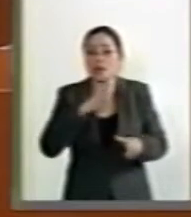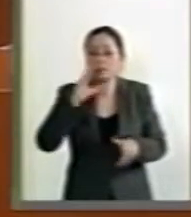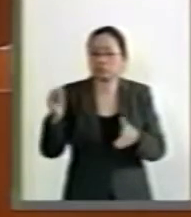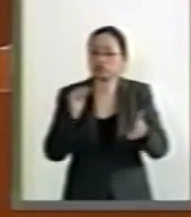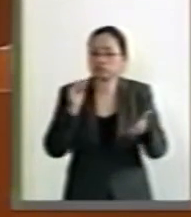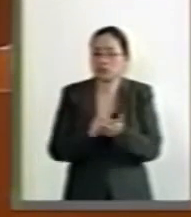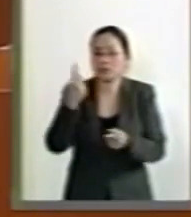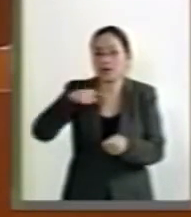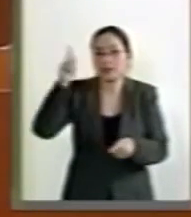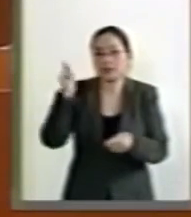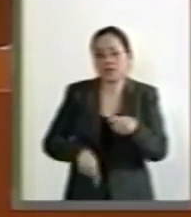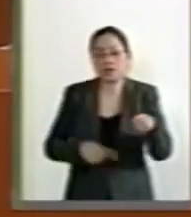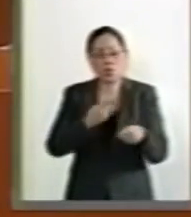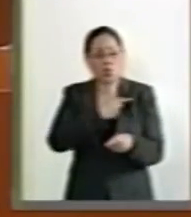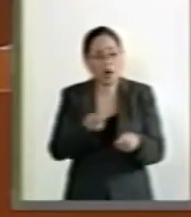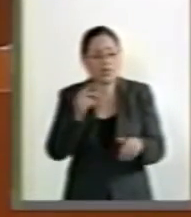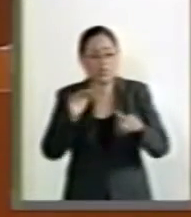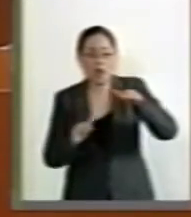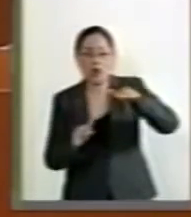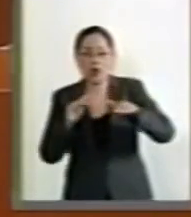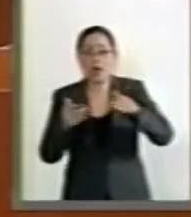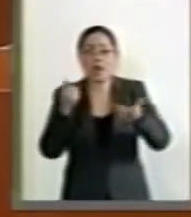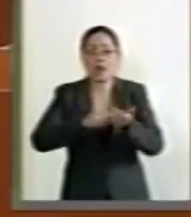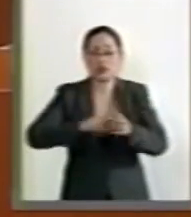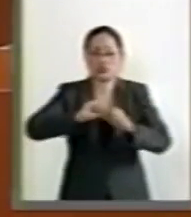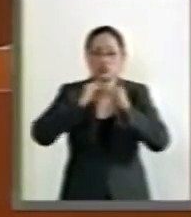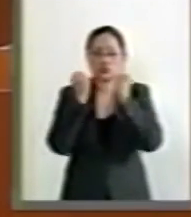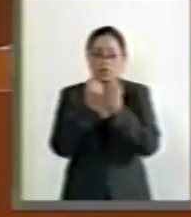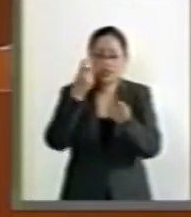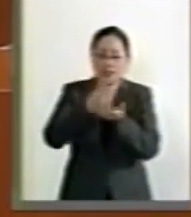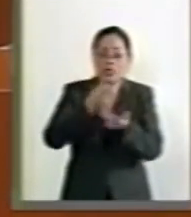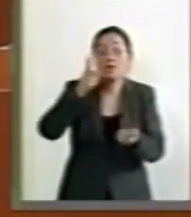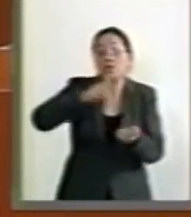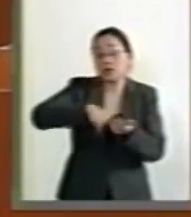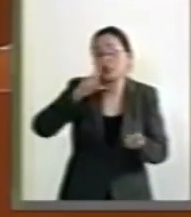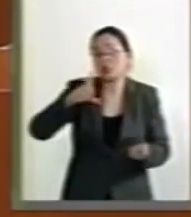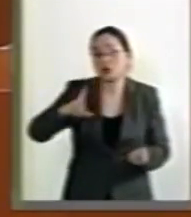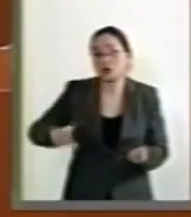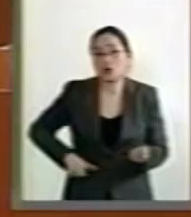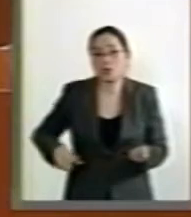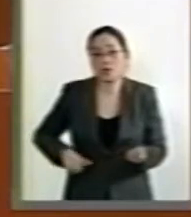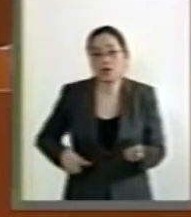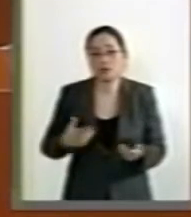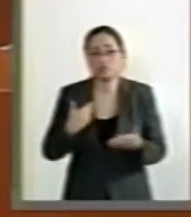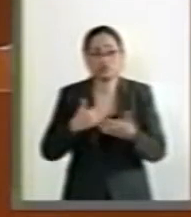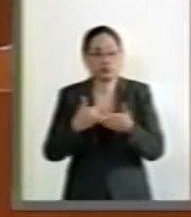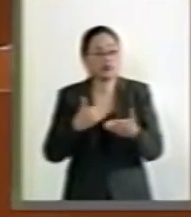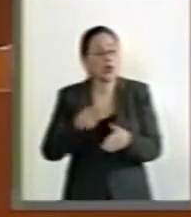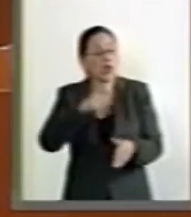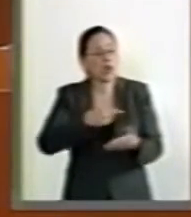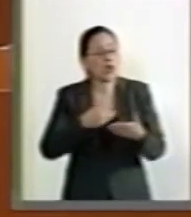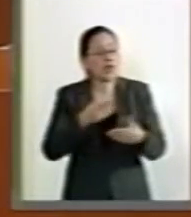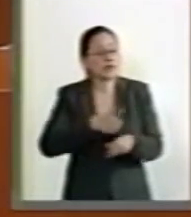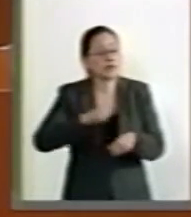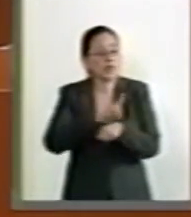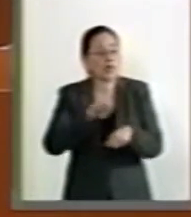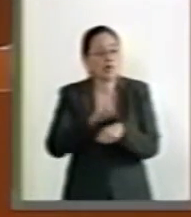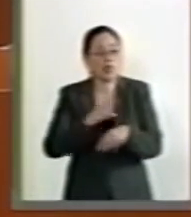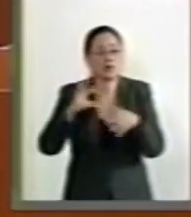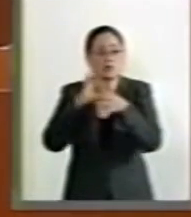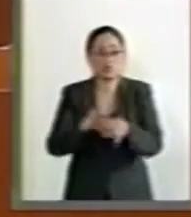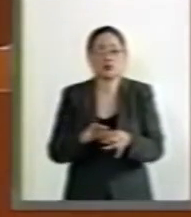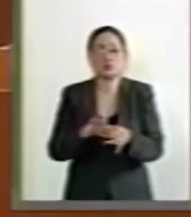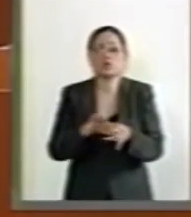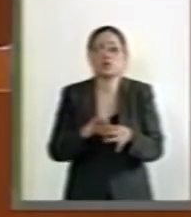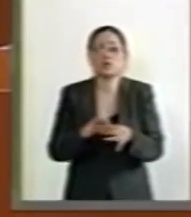estrategia de combate a la pobreza y desigualdad de nuestro gobierno, misma que diariamente sume